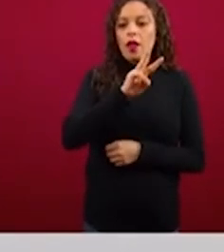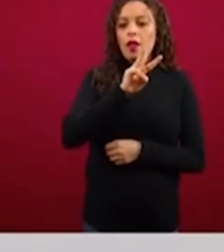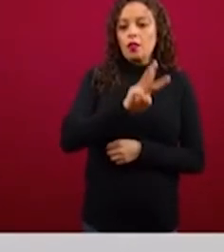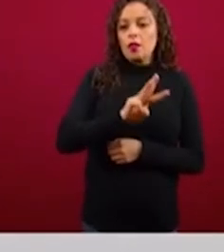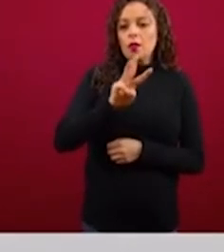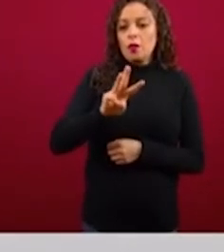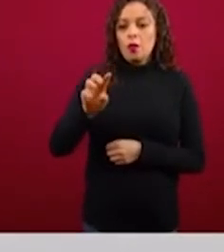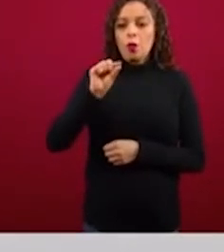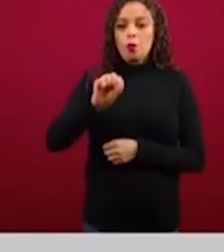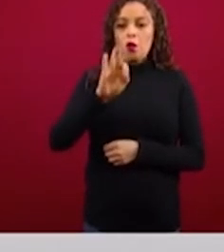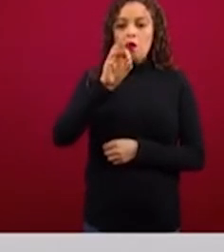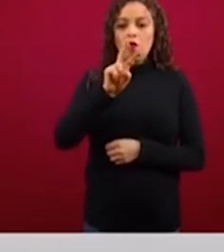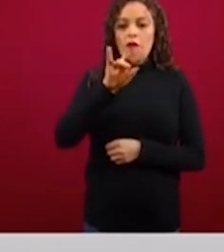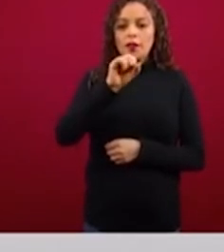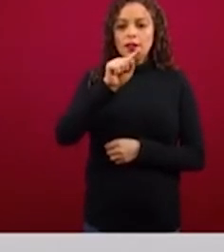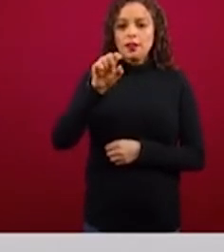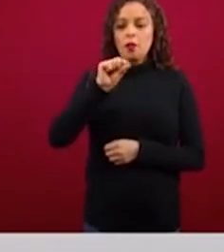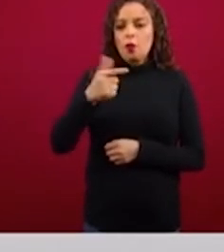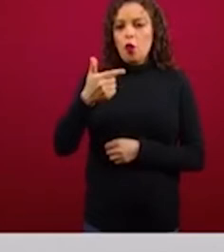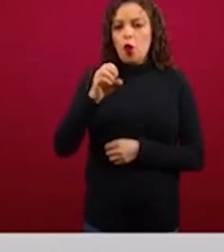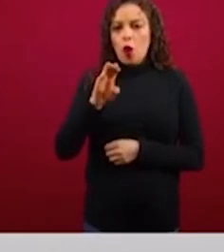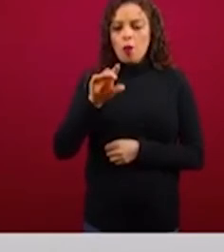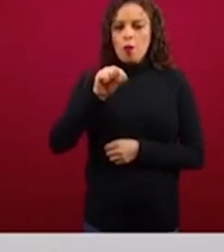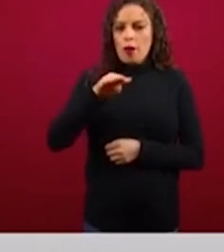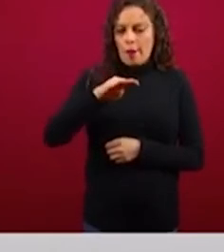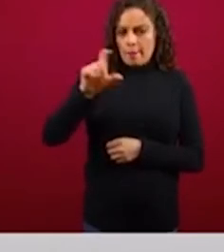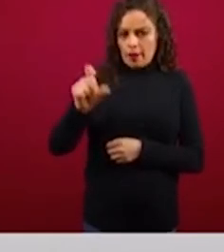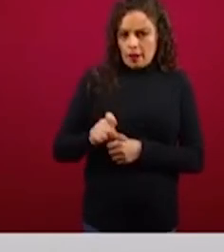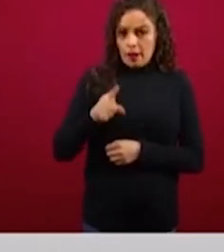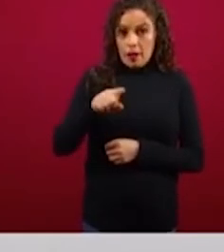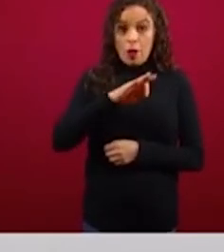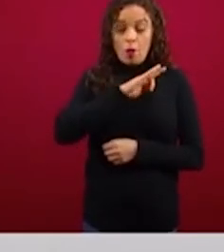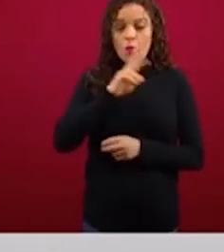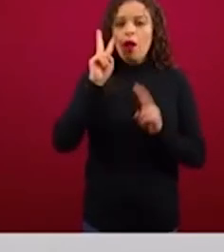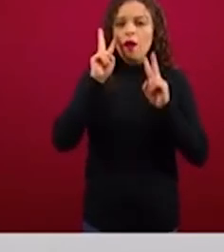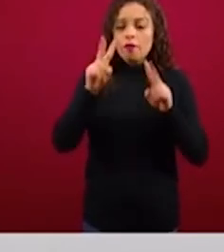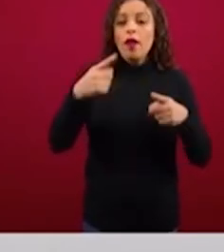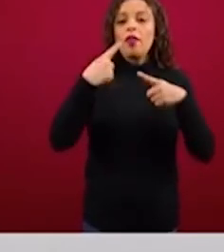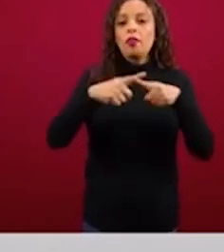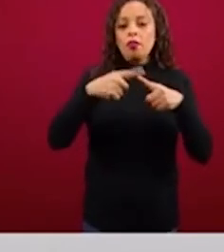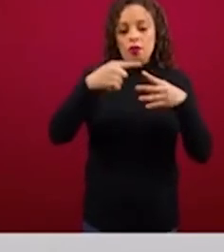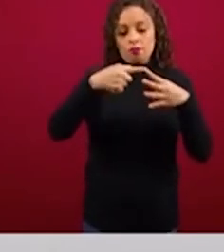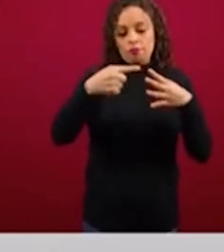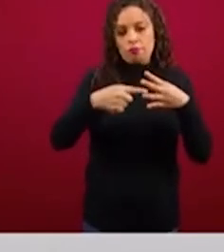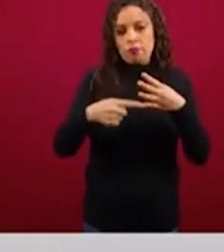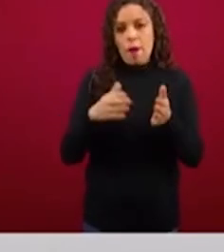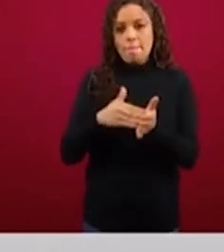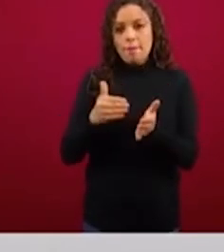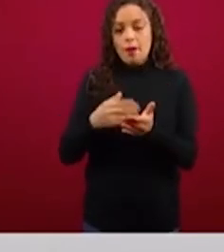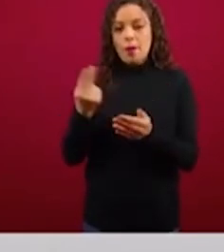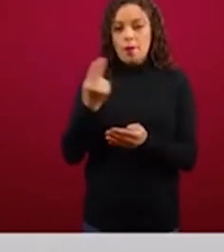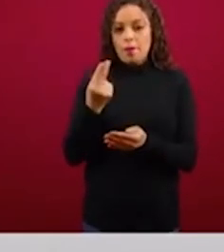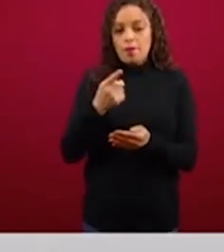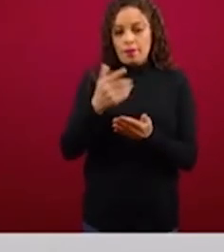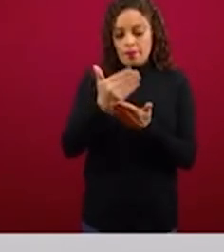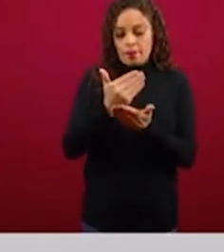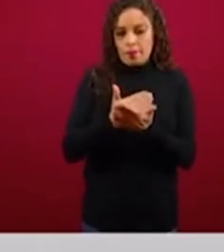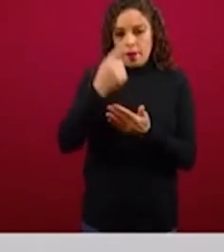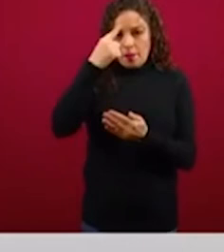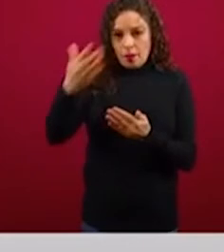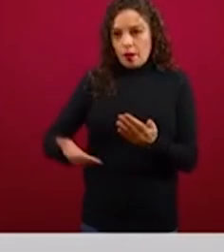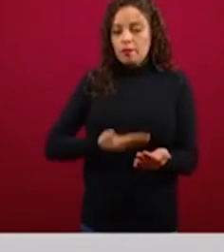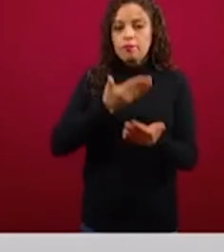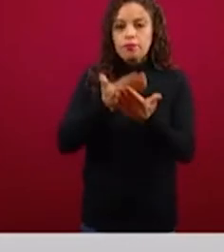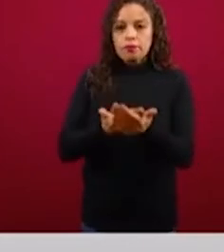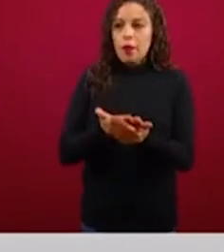.mx, donde ahí se establece la documentación que se requiere para solicitar este decreto. ¿Cuál es esta